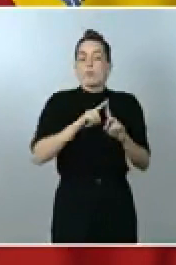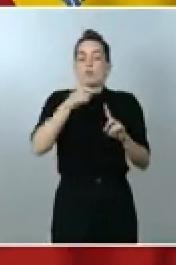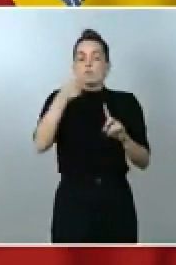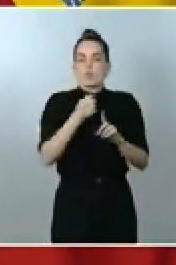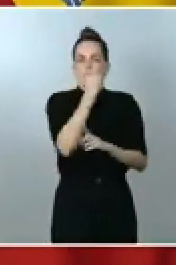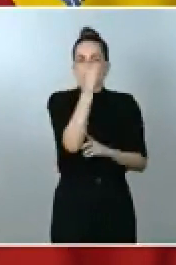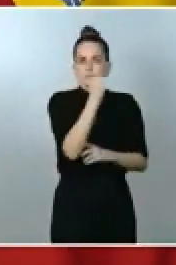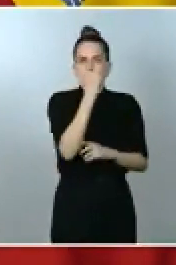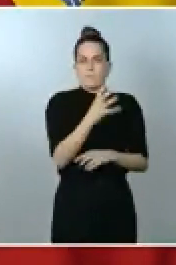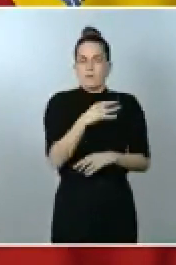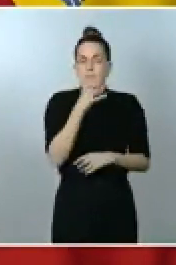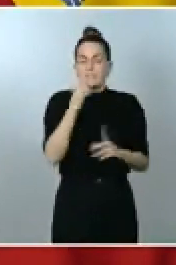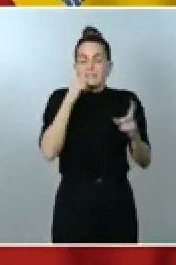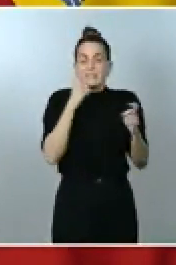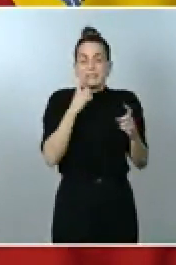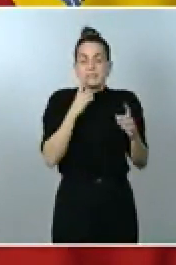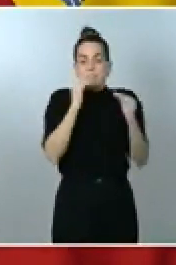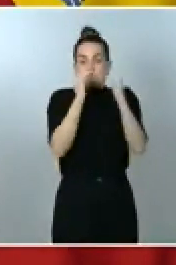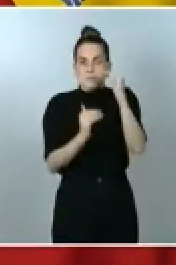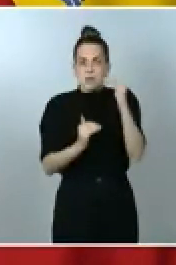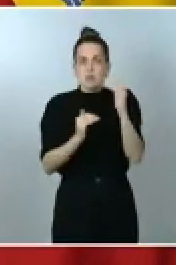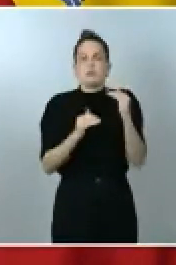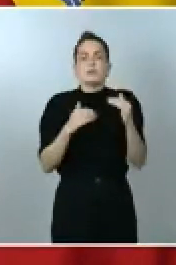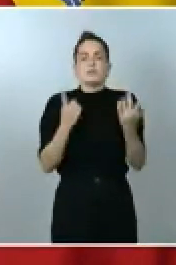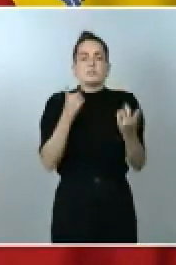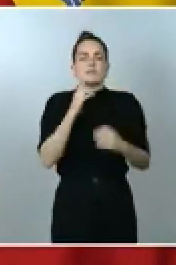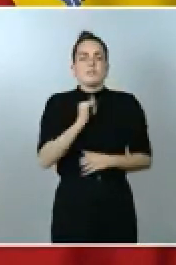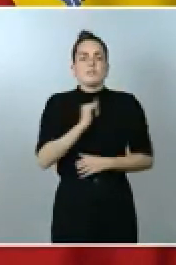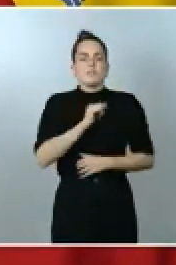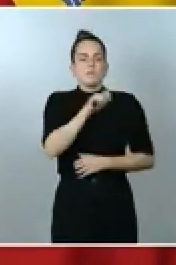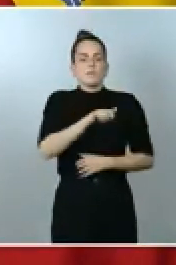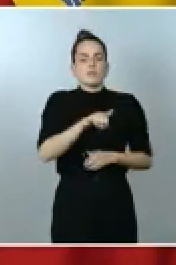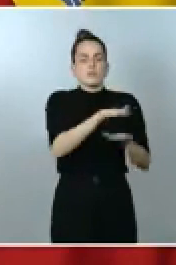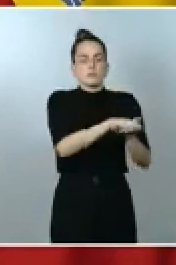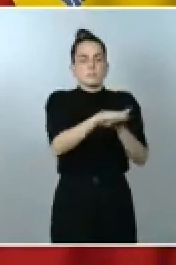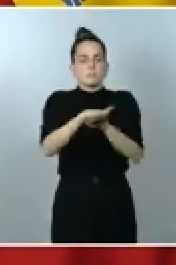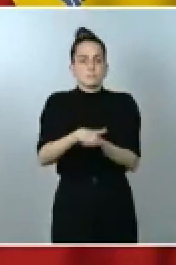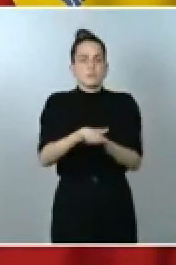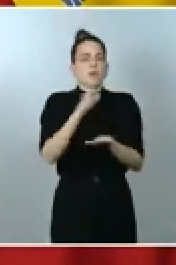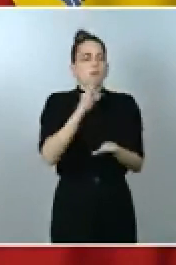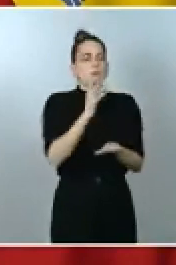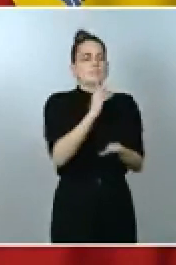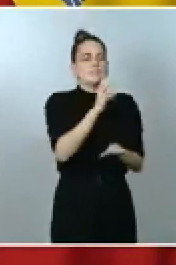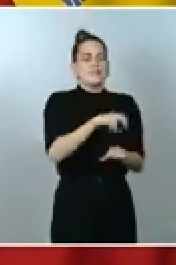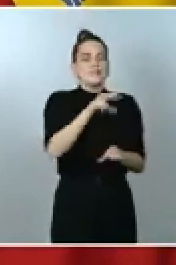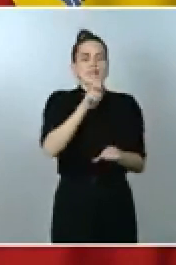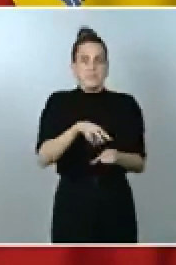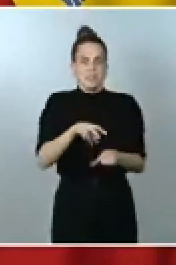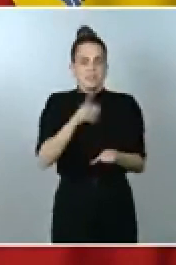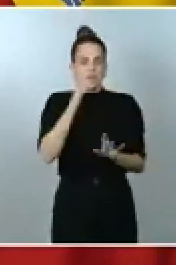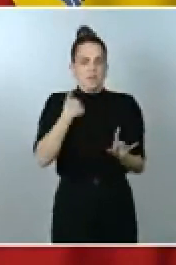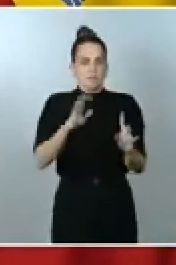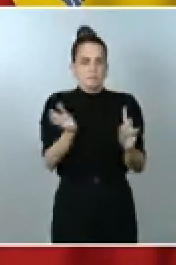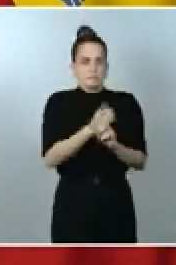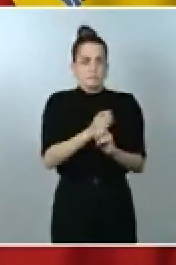identidad de los cadáveres encontrados en el lugar de los hechos. En estos últimos momentos, y